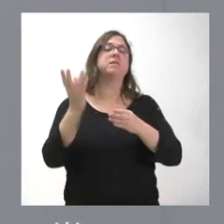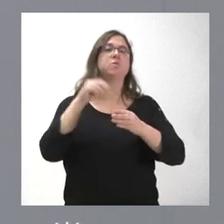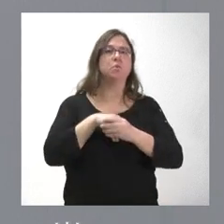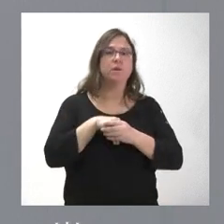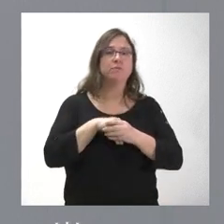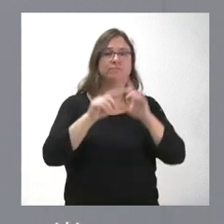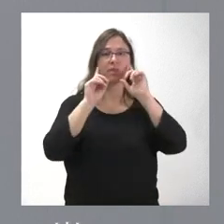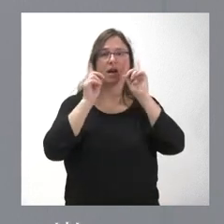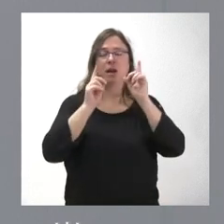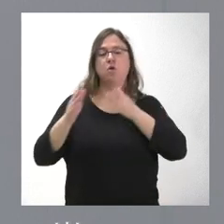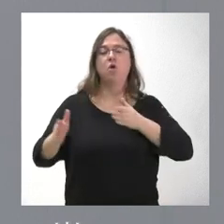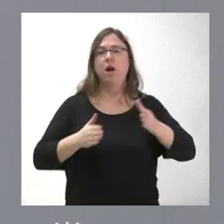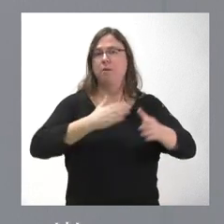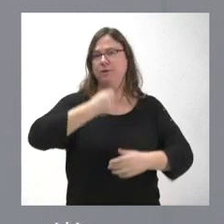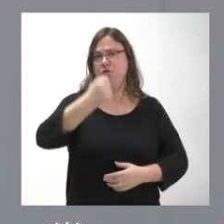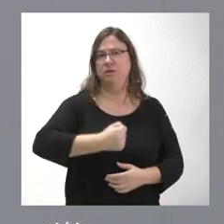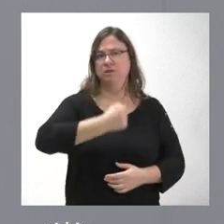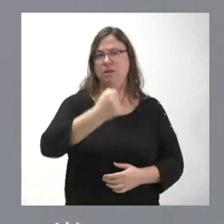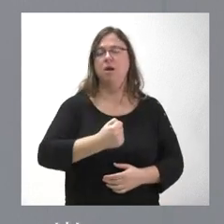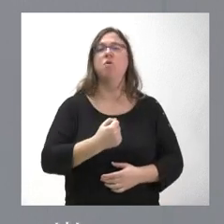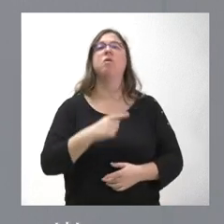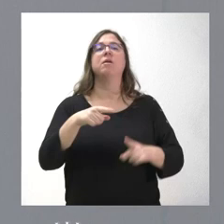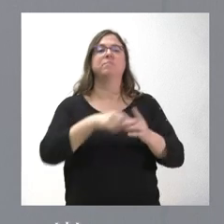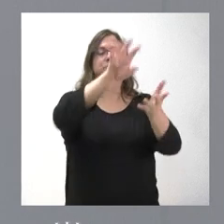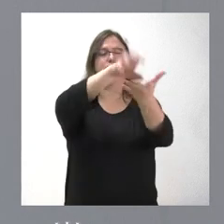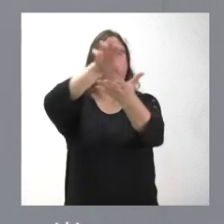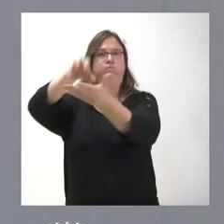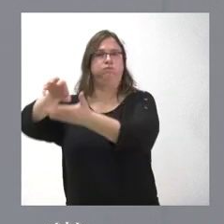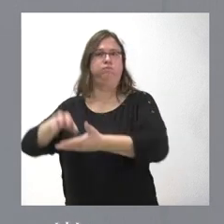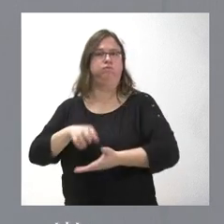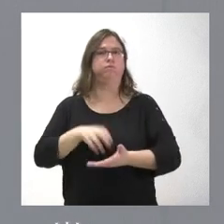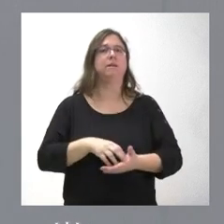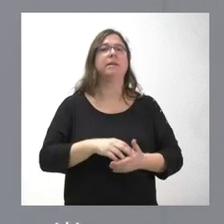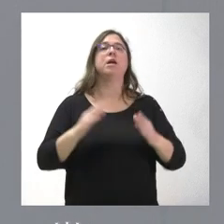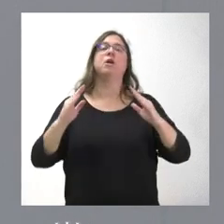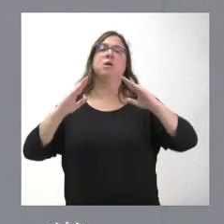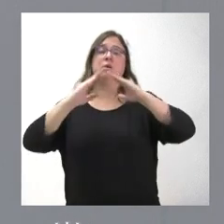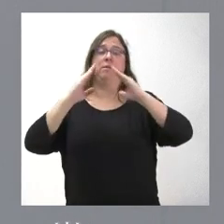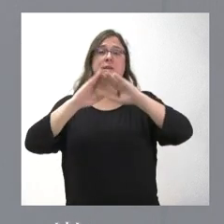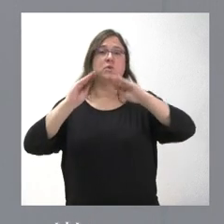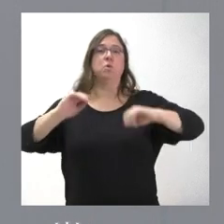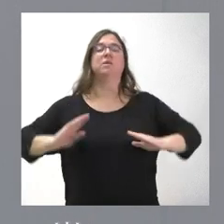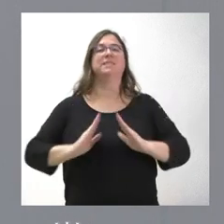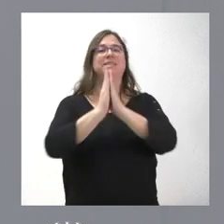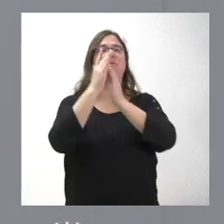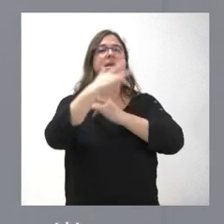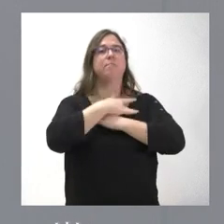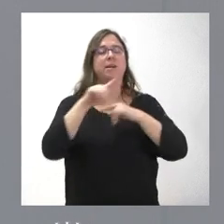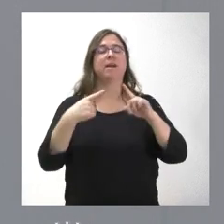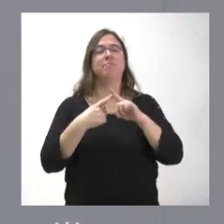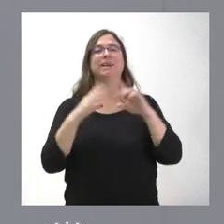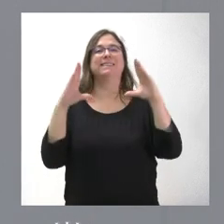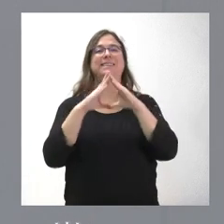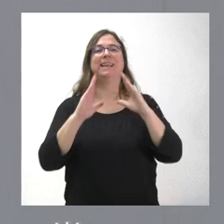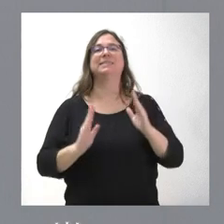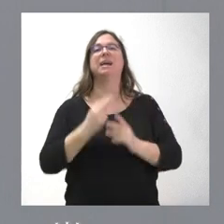en este caso el Camino de Santiago. Las sedes en las que se va a ubicar dicha exposición en Villafranca del Bierzo serán la Colegiata de Santa María y la Iglesia de Santiago de esta localidad.